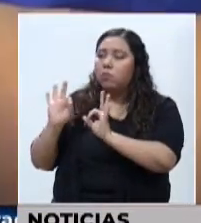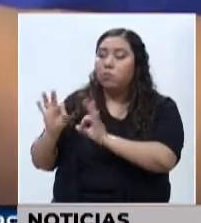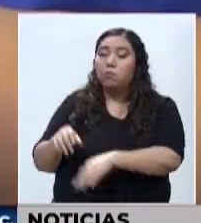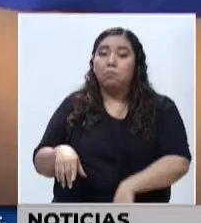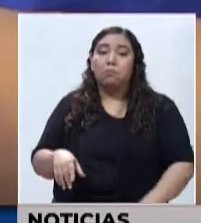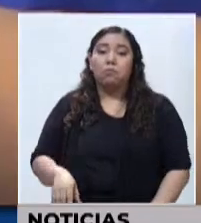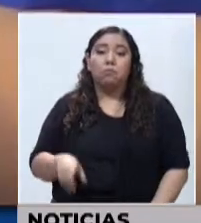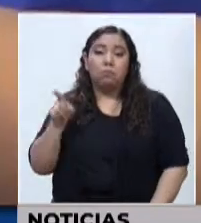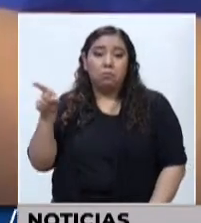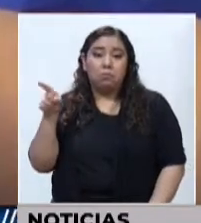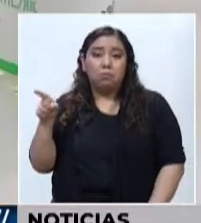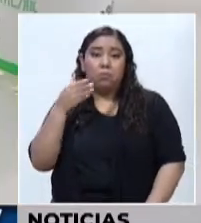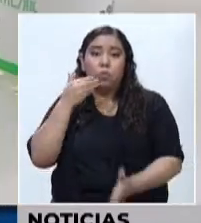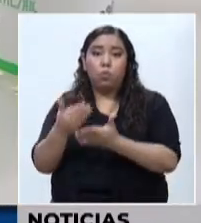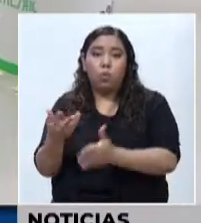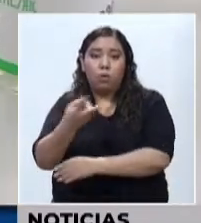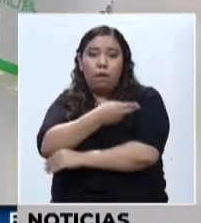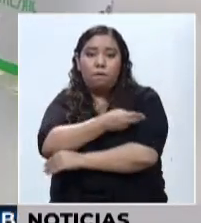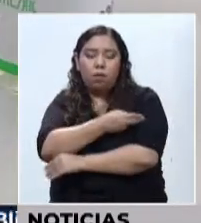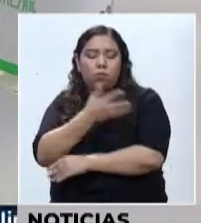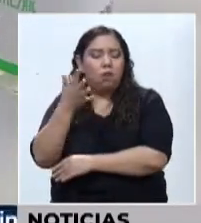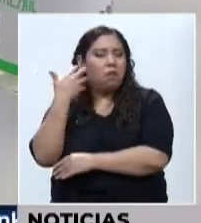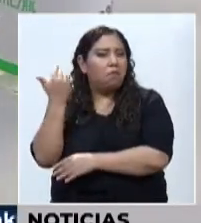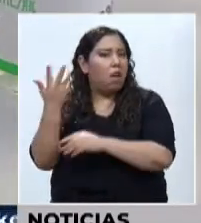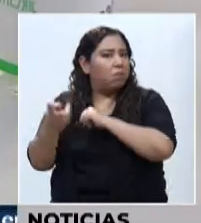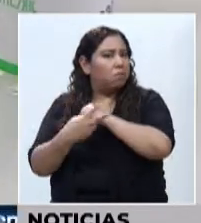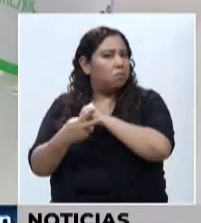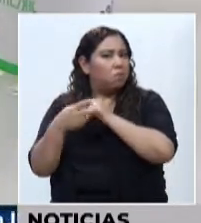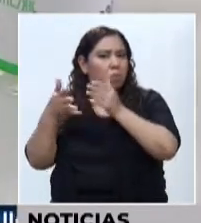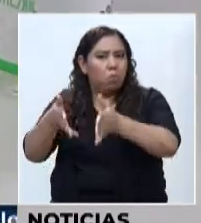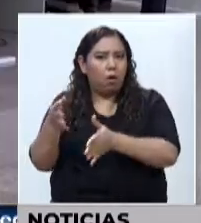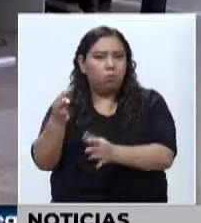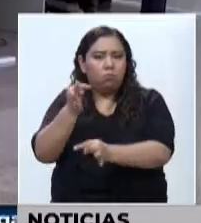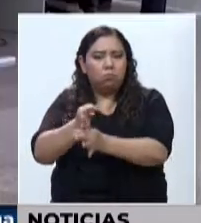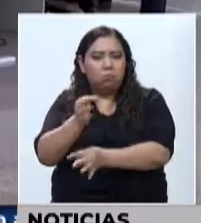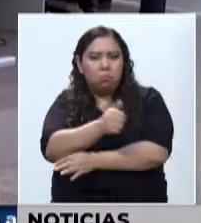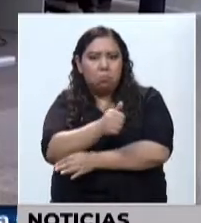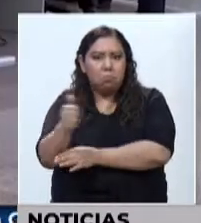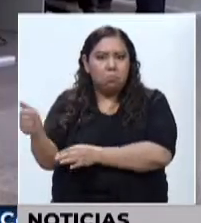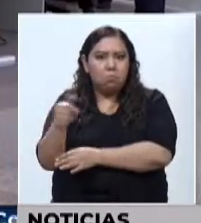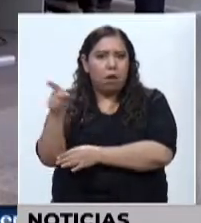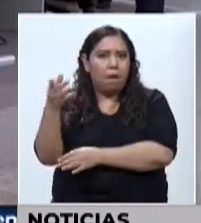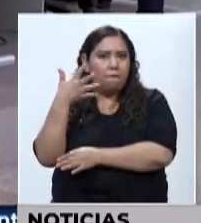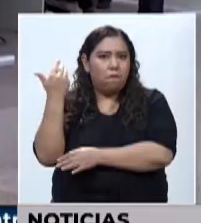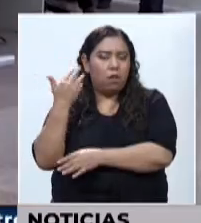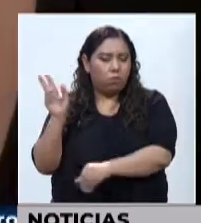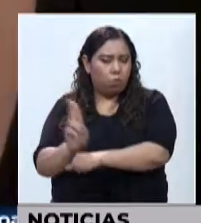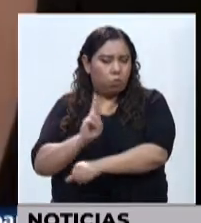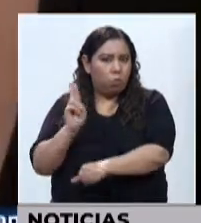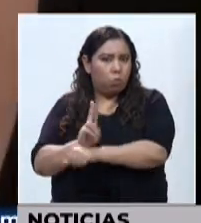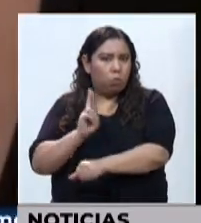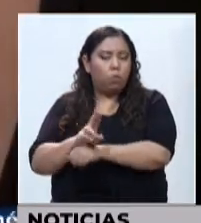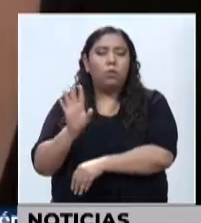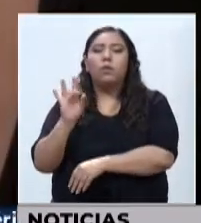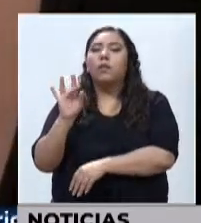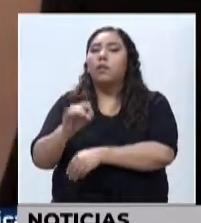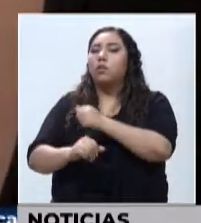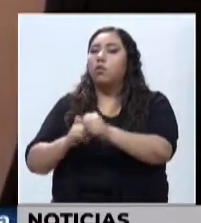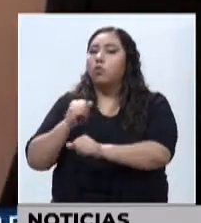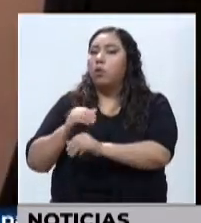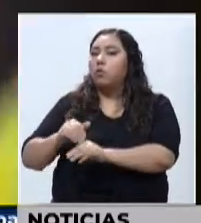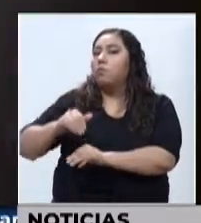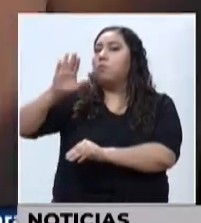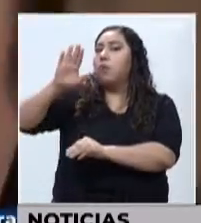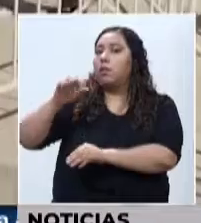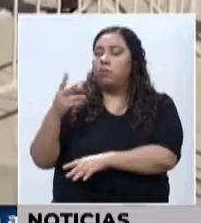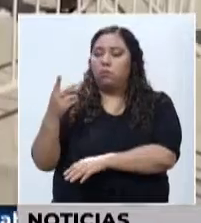vacuna de virus inactivado, fácil de almacenar y transportar, y sus expertos recomiendan su uso en mayores de 18 años a los que